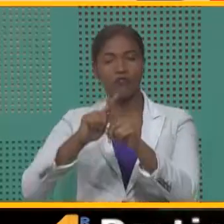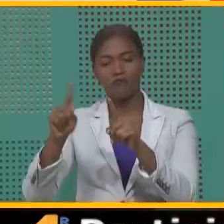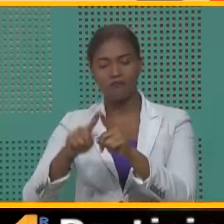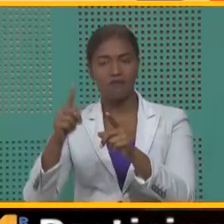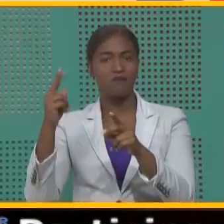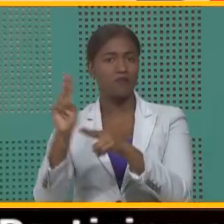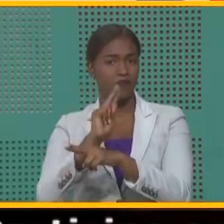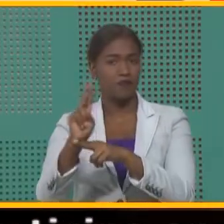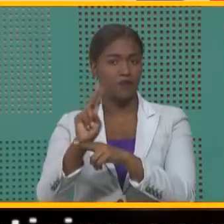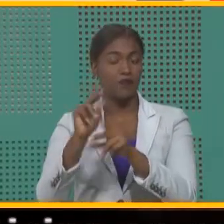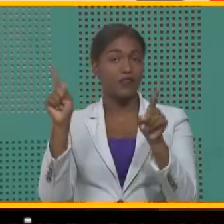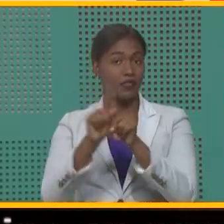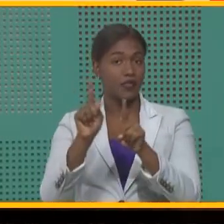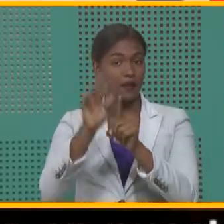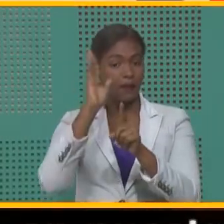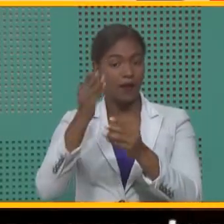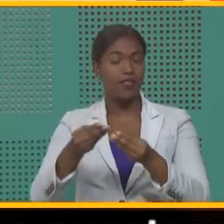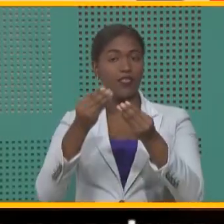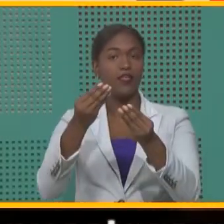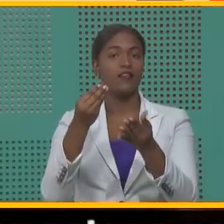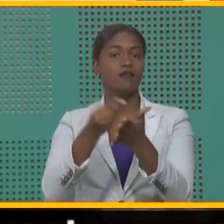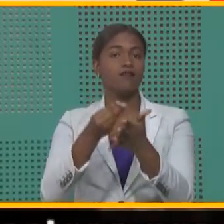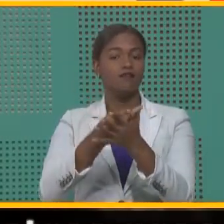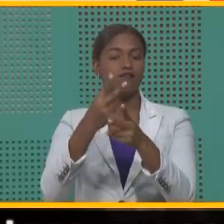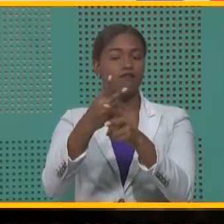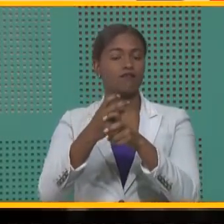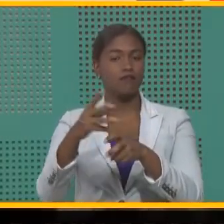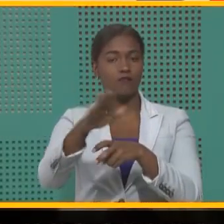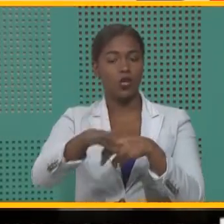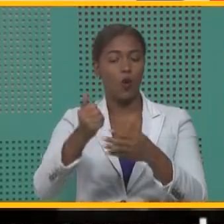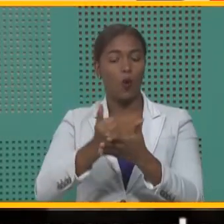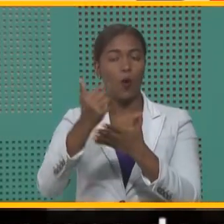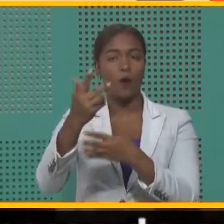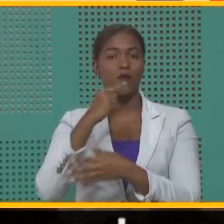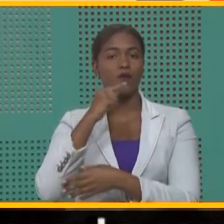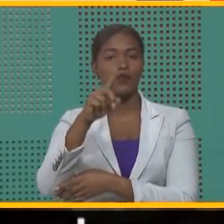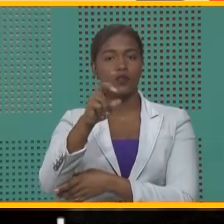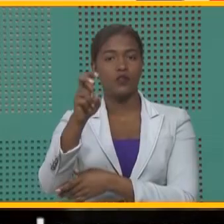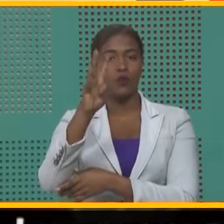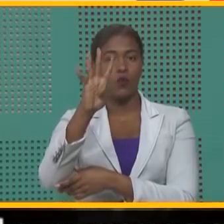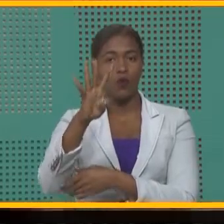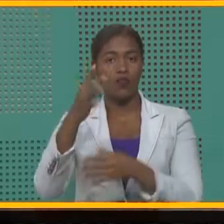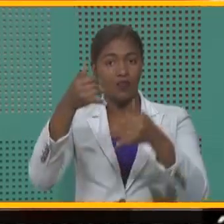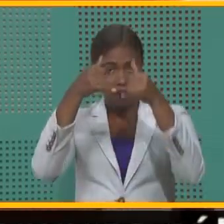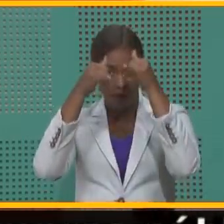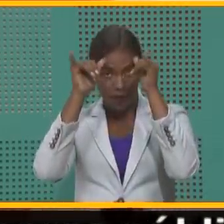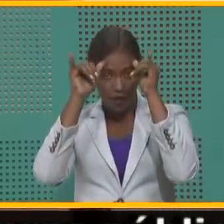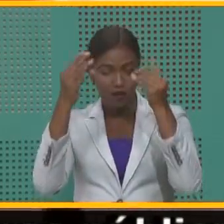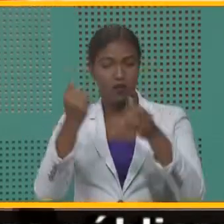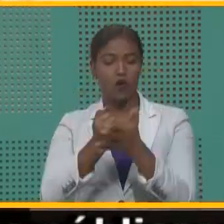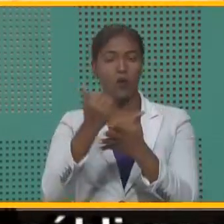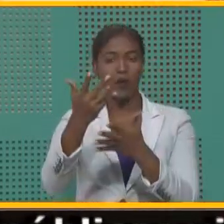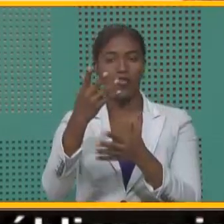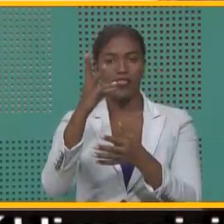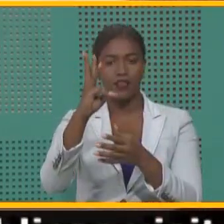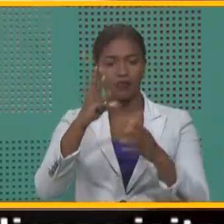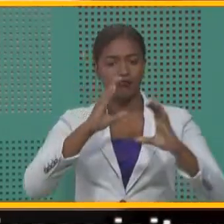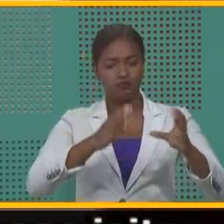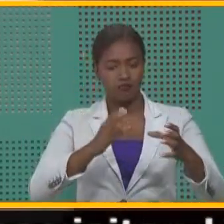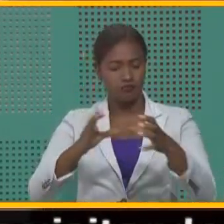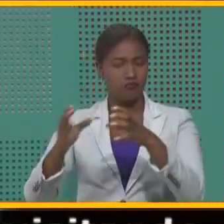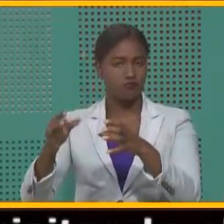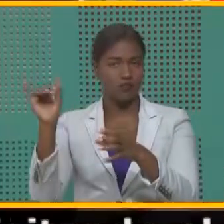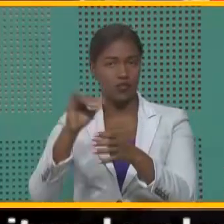herramientas. Además, dará un financiamiento destinado a la compra de 204 vacas, compra de 10 padrotes, la siembra de